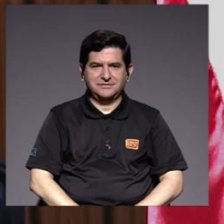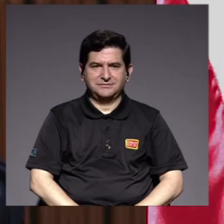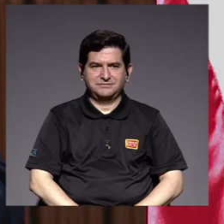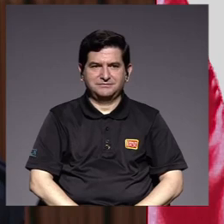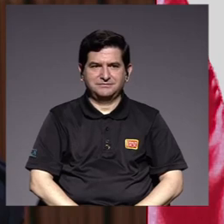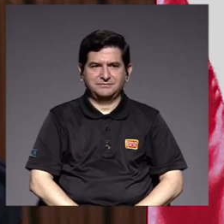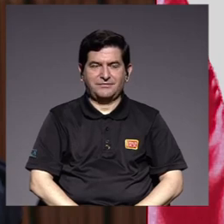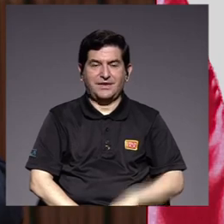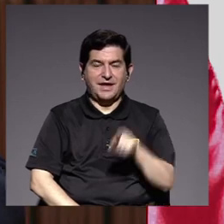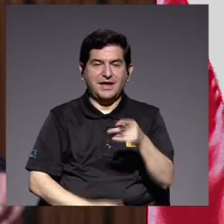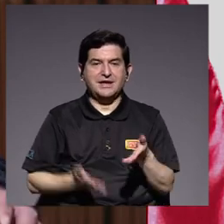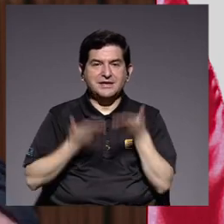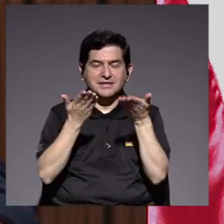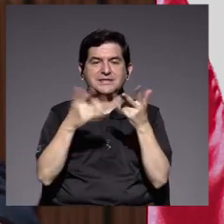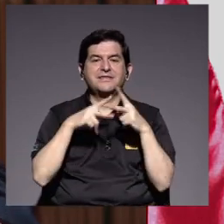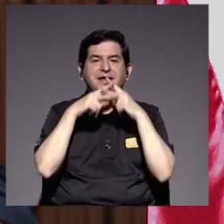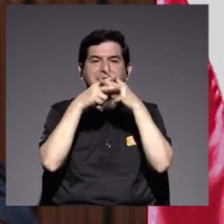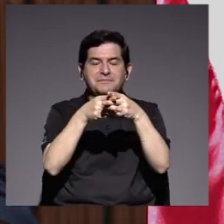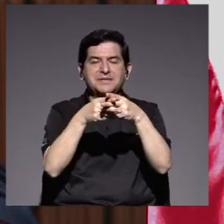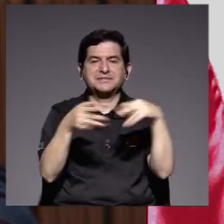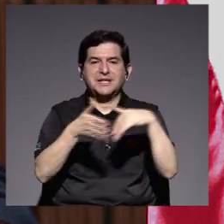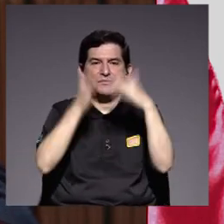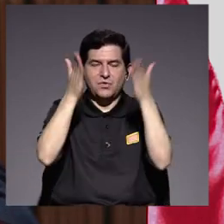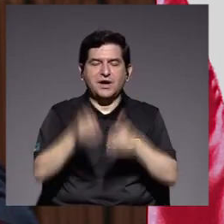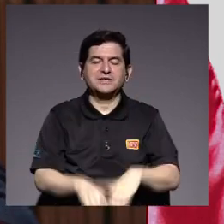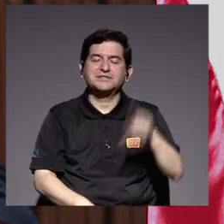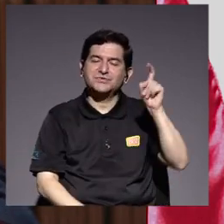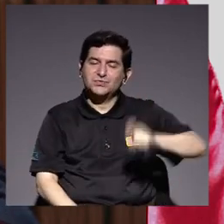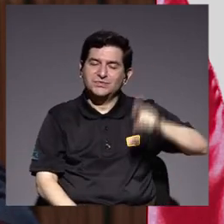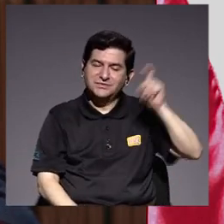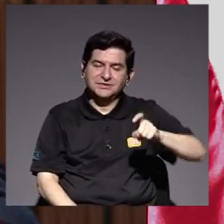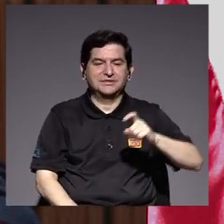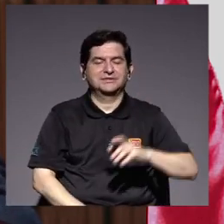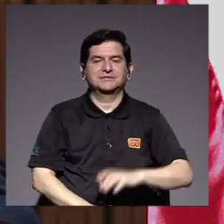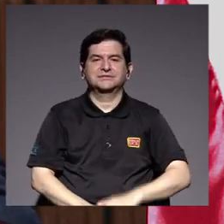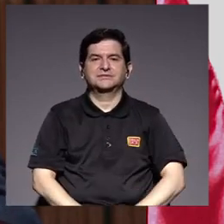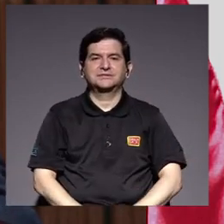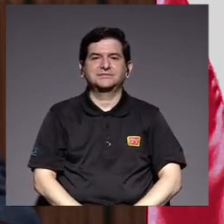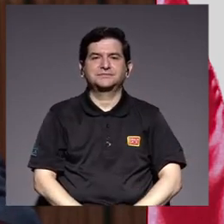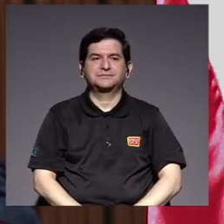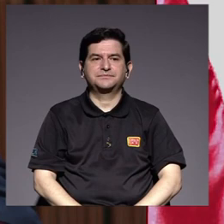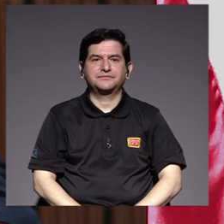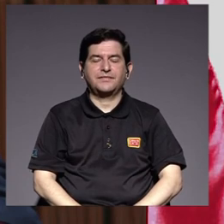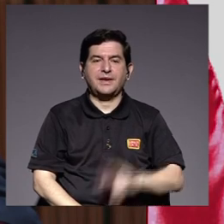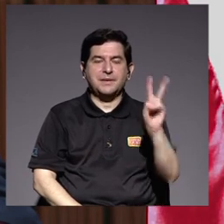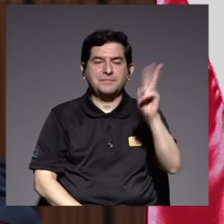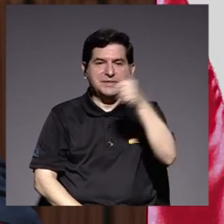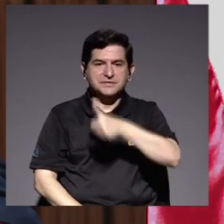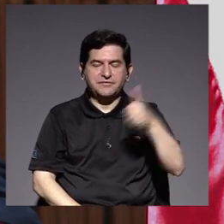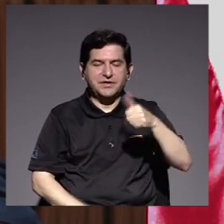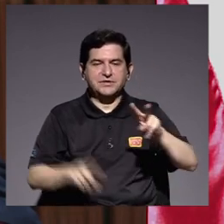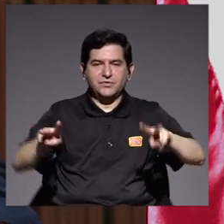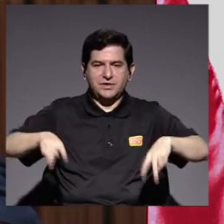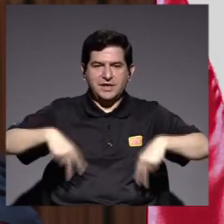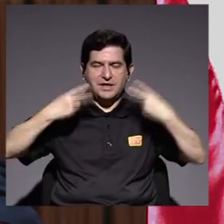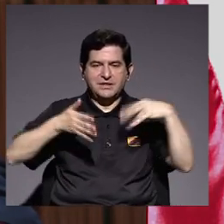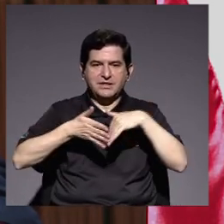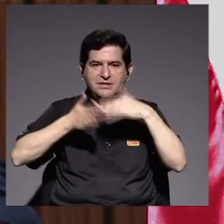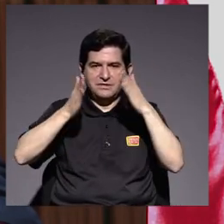se han dado en préstamo a estudiantes que así lo requieren por otro lado la vicerrectoría de vida estudiantil